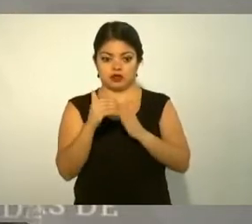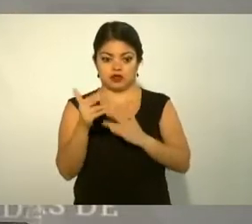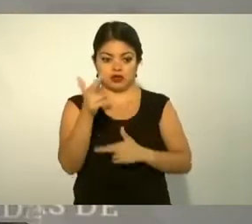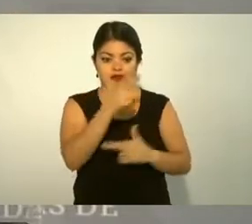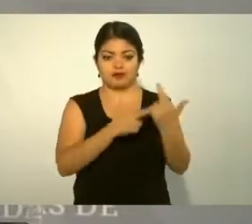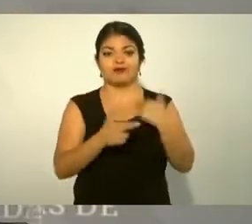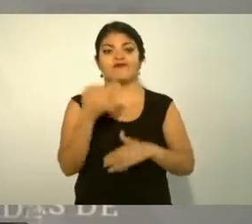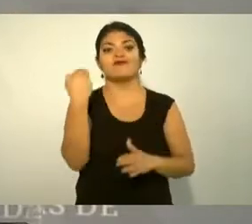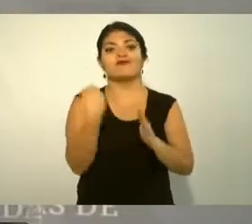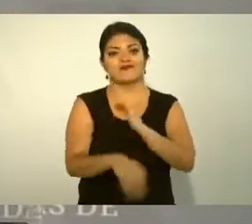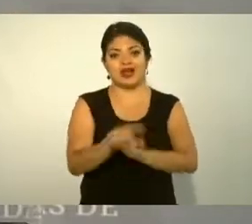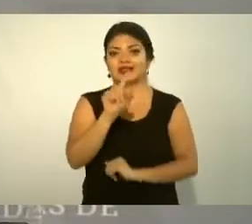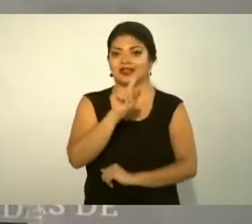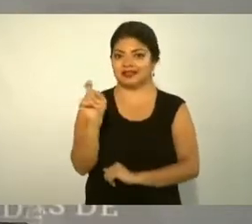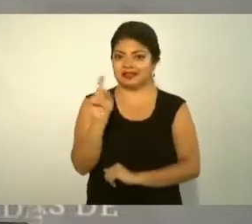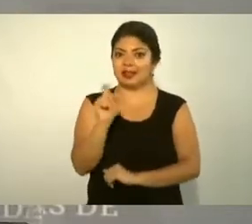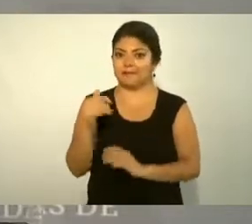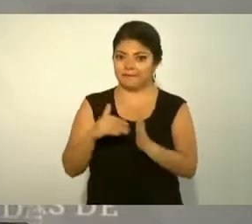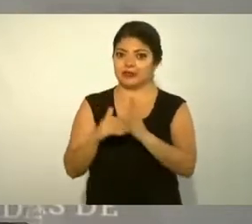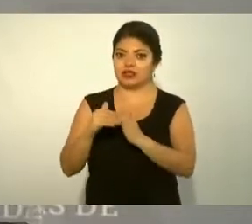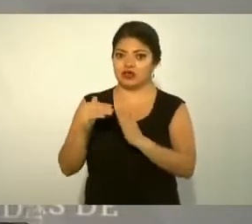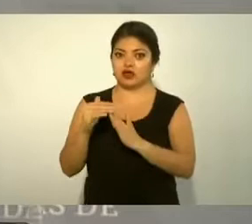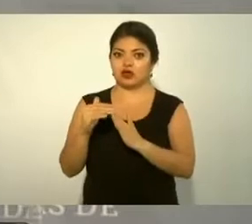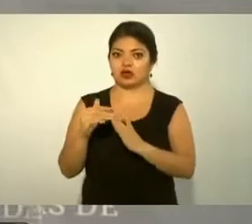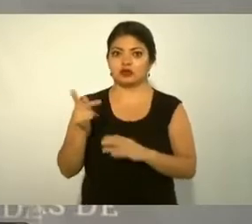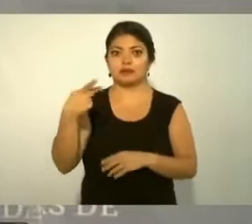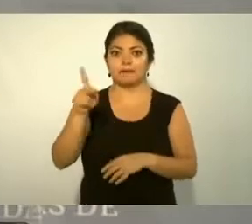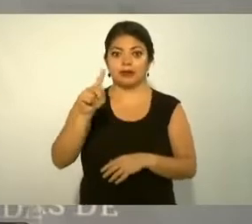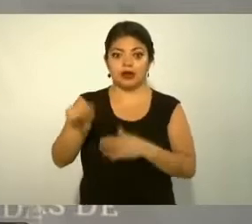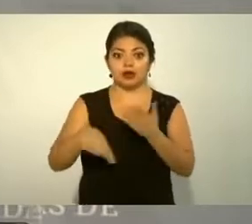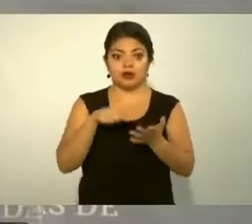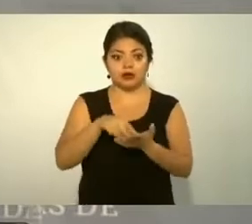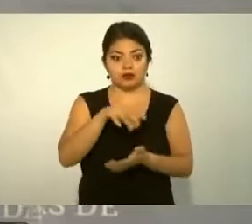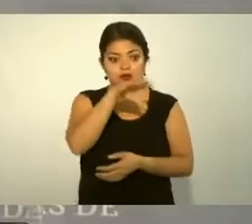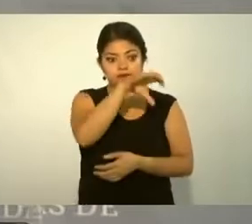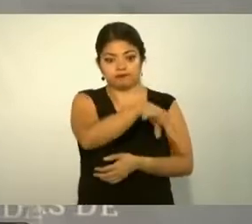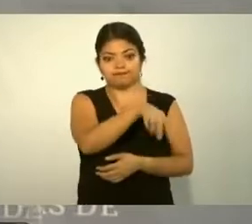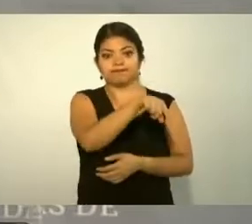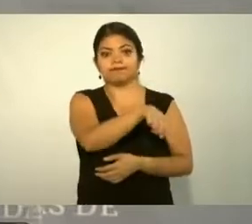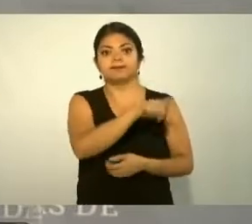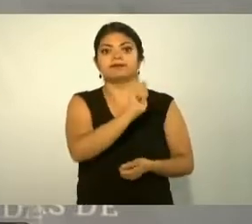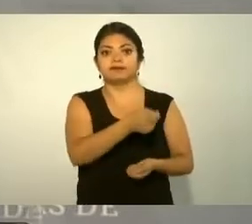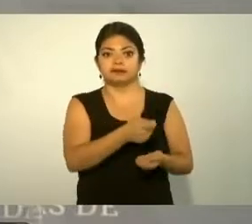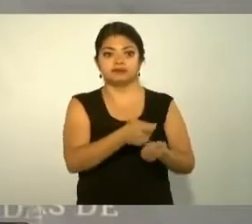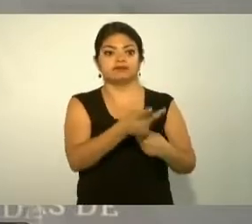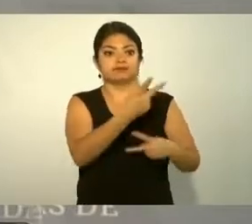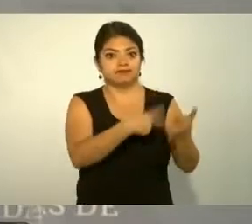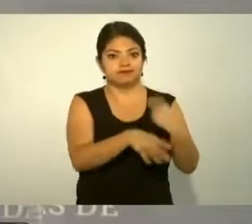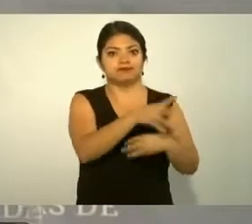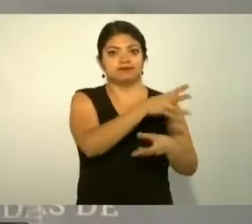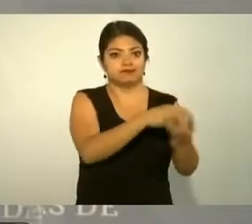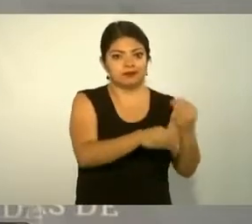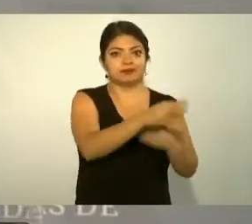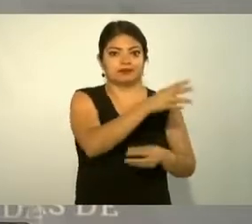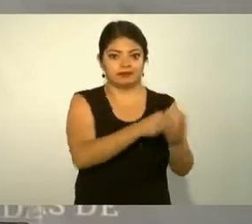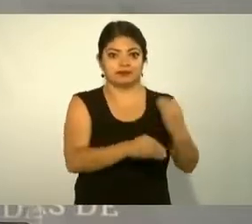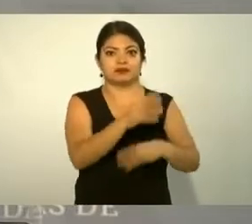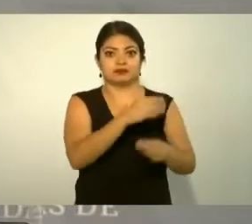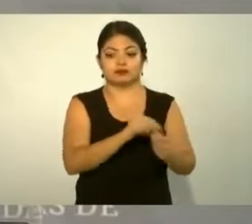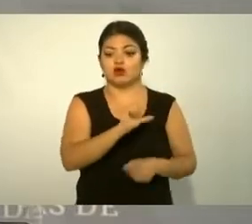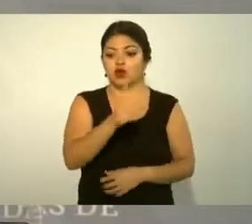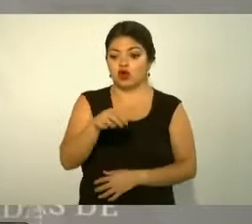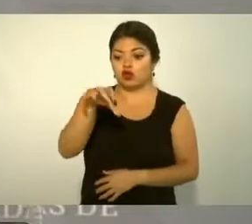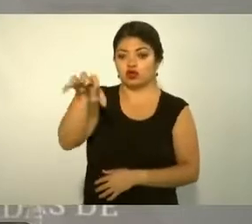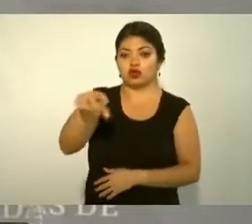faltan 100 pero ya la planta está trabajando y otra planta en